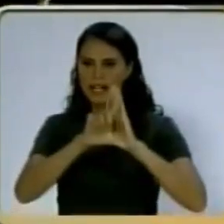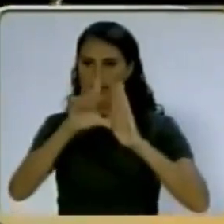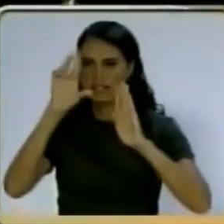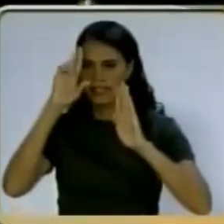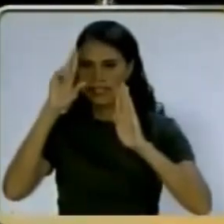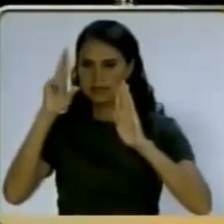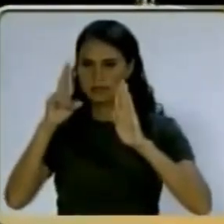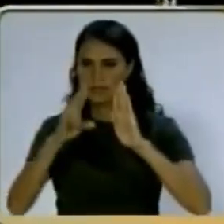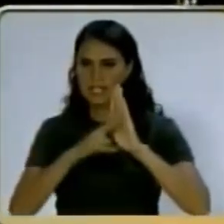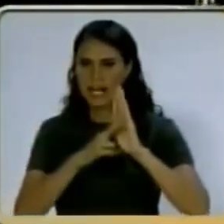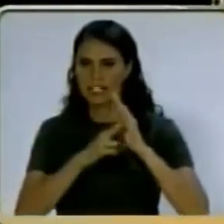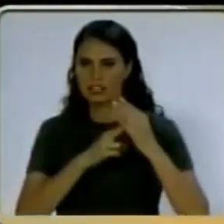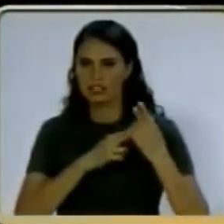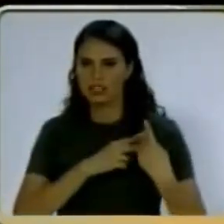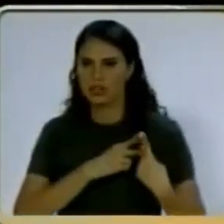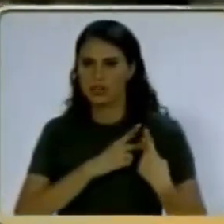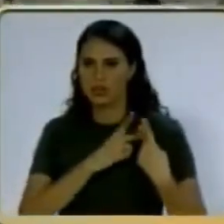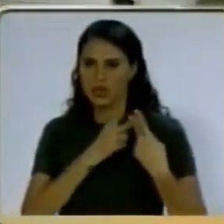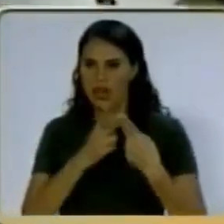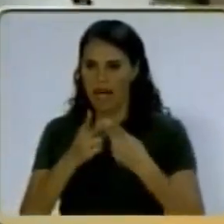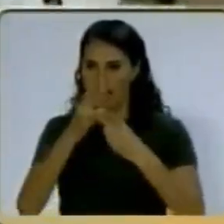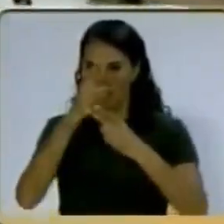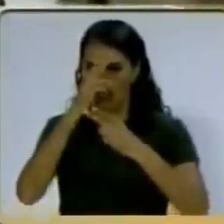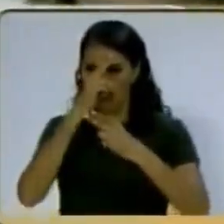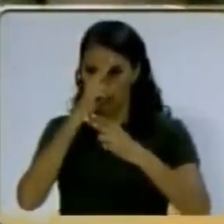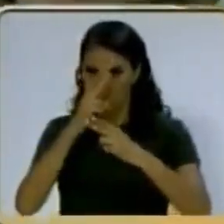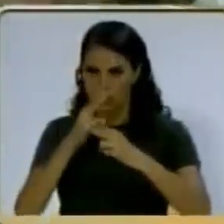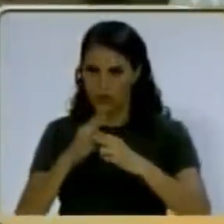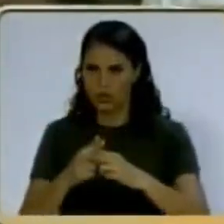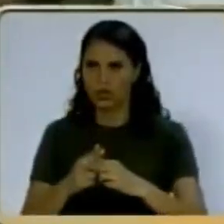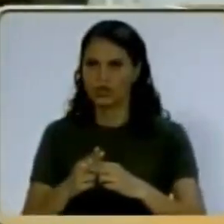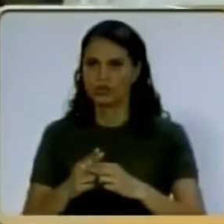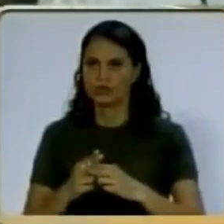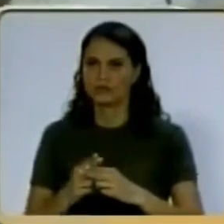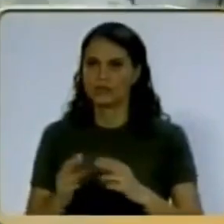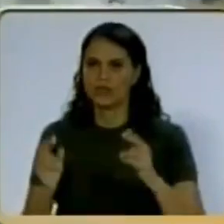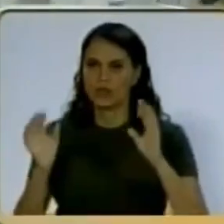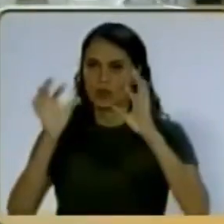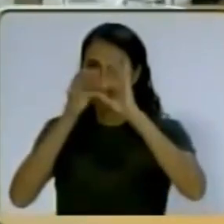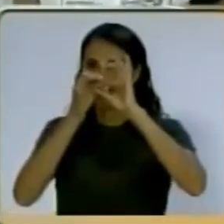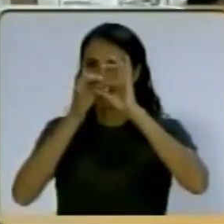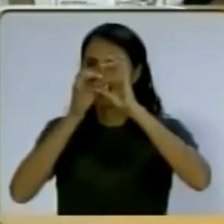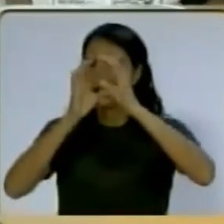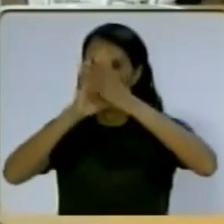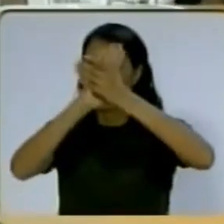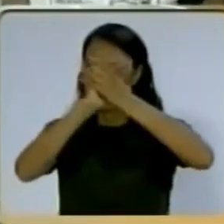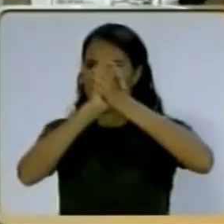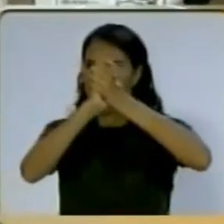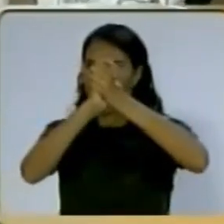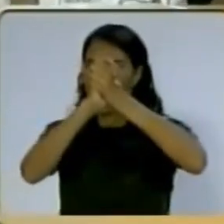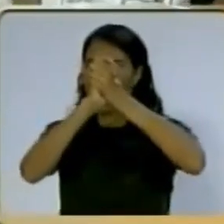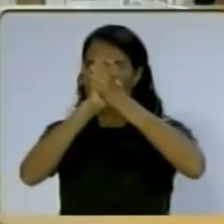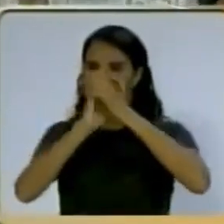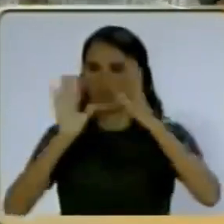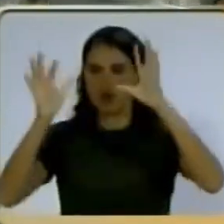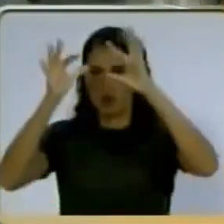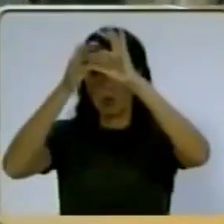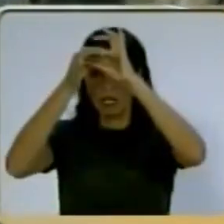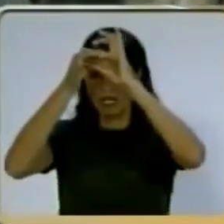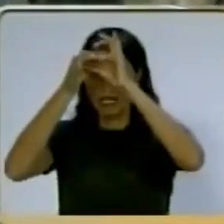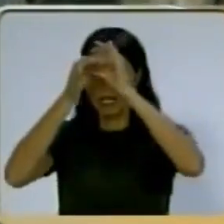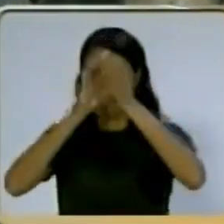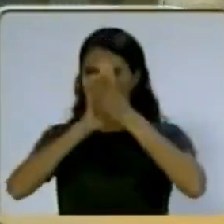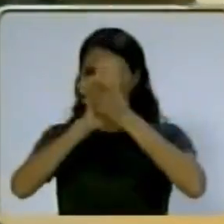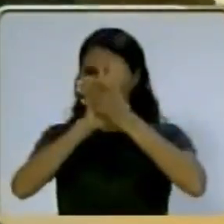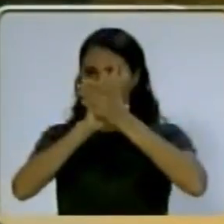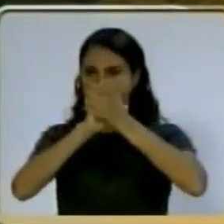unida con lazos,